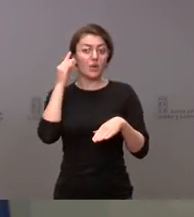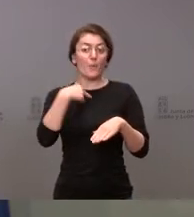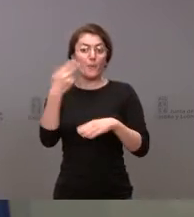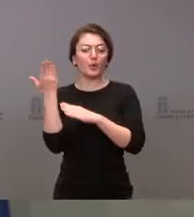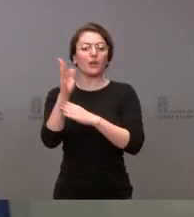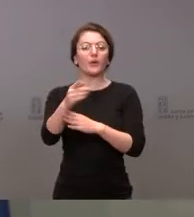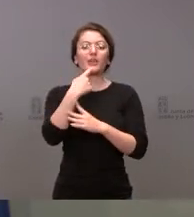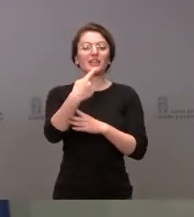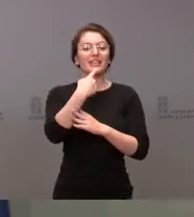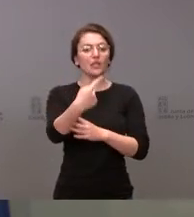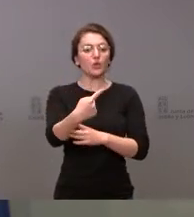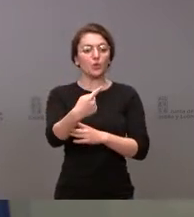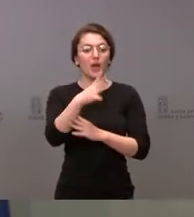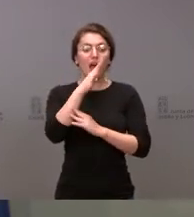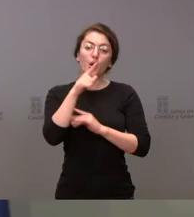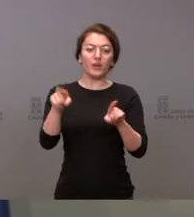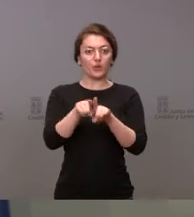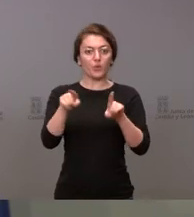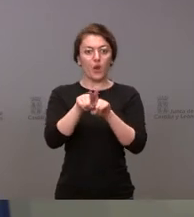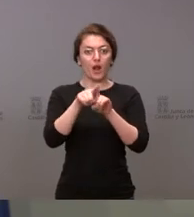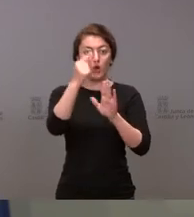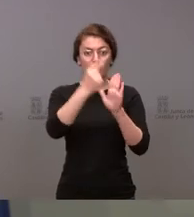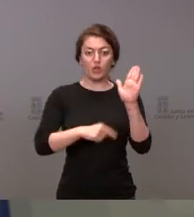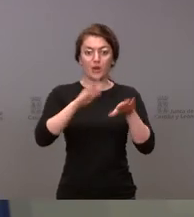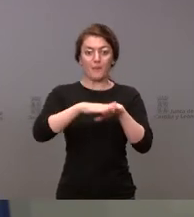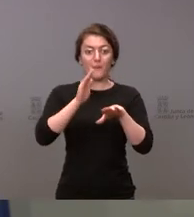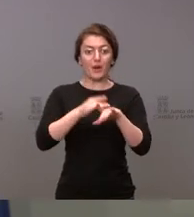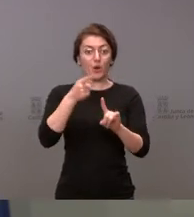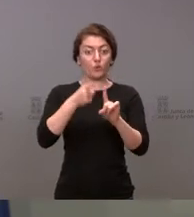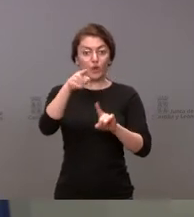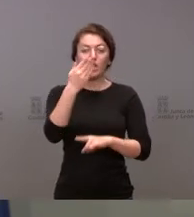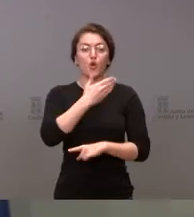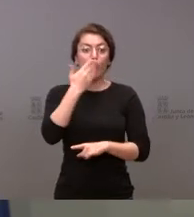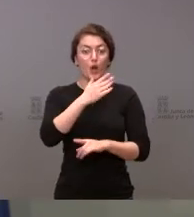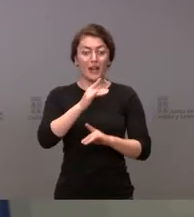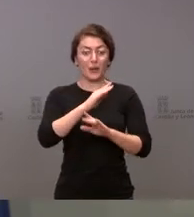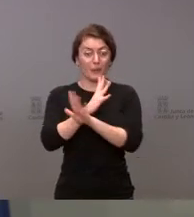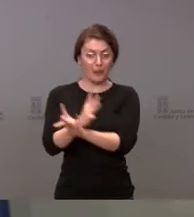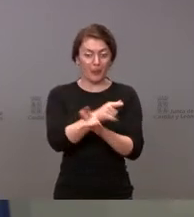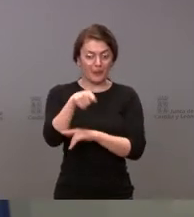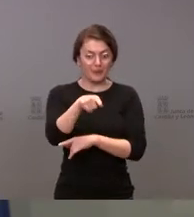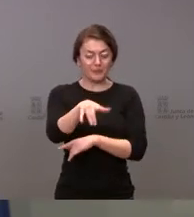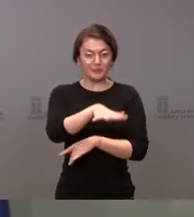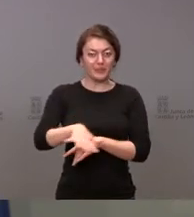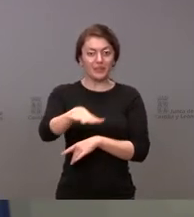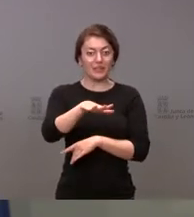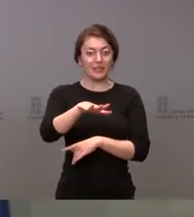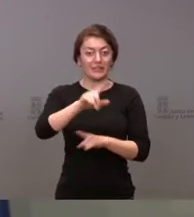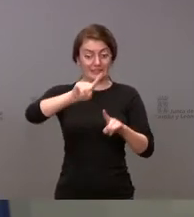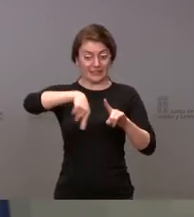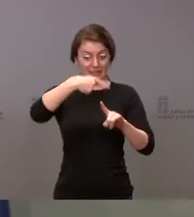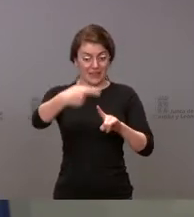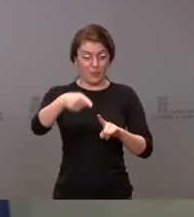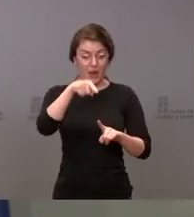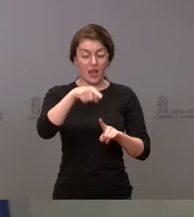rebajar y relajar las condiciones de uso en los patios de los colegios, luego del examen de la normativa publicada en el boletín